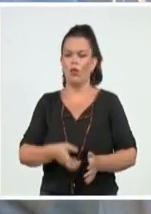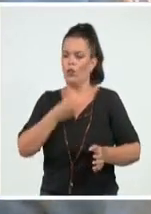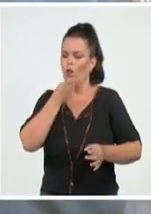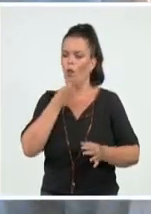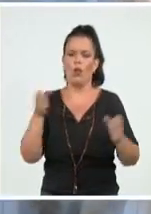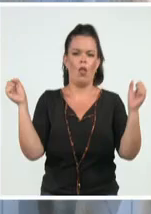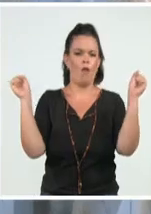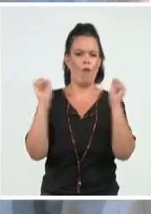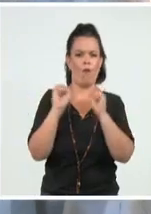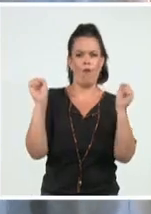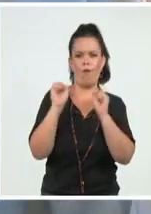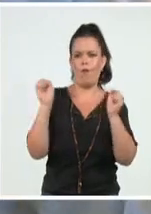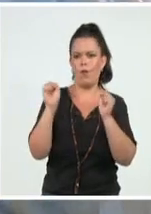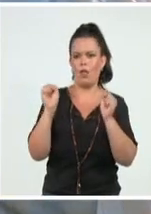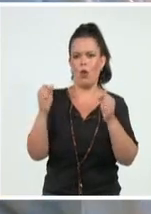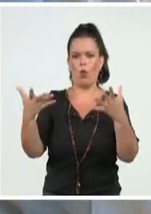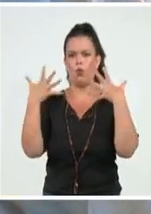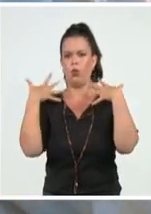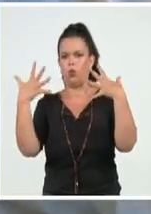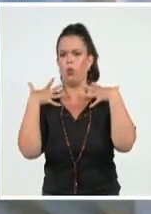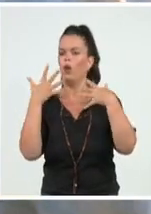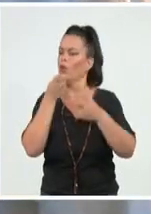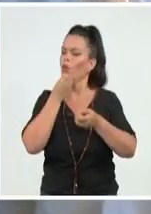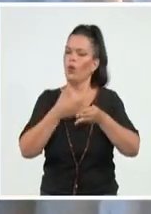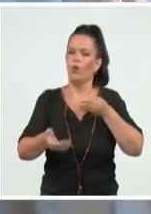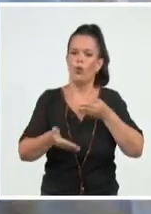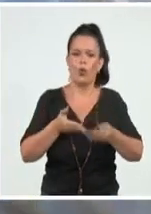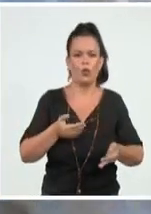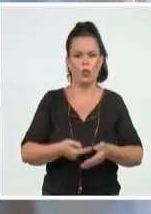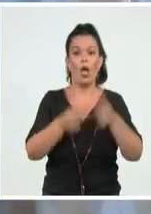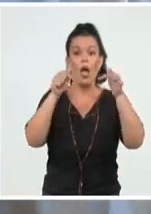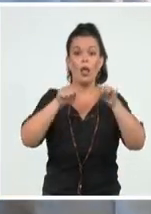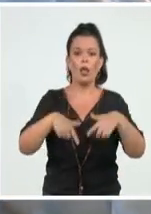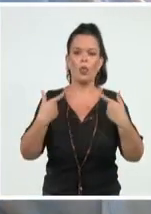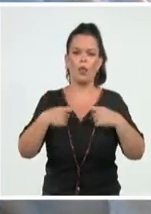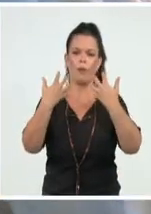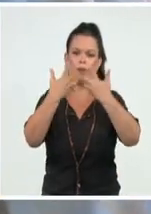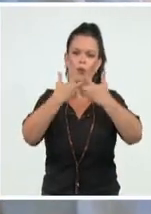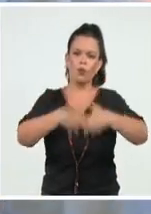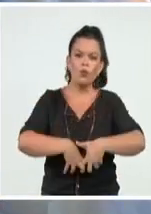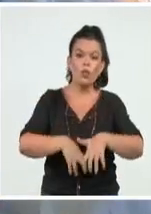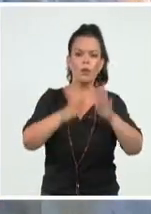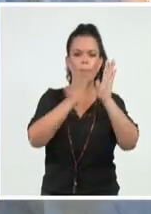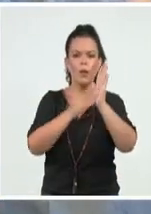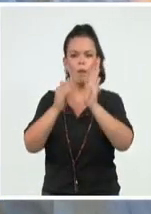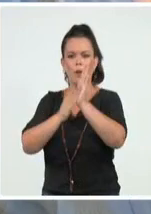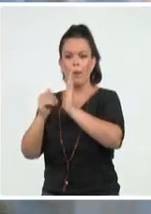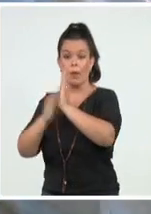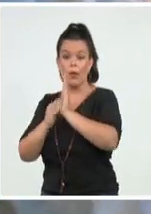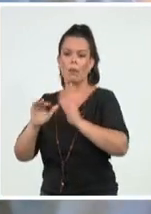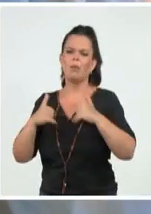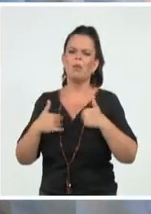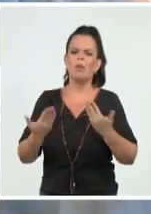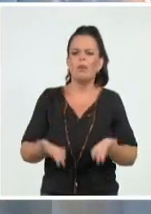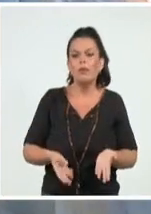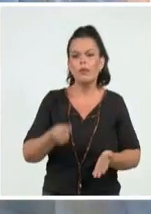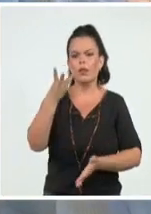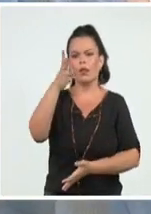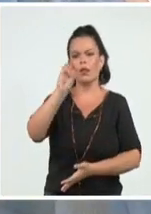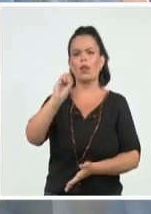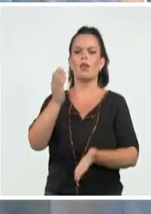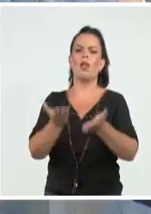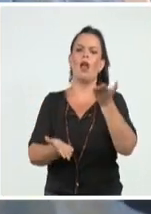todas esas cosas. Nosotros tenemos que darle al pueblo todos los meses, todos los meses, 30 libras de vianda,